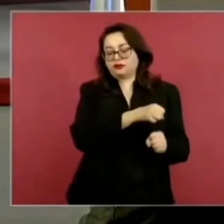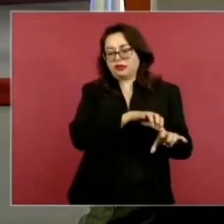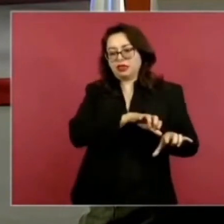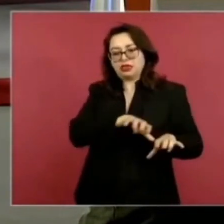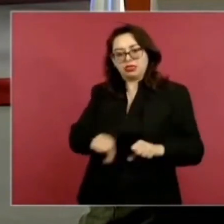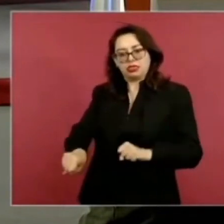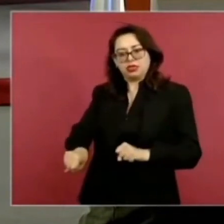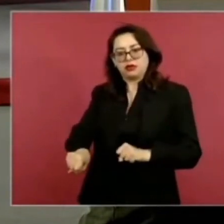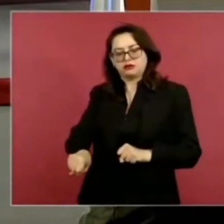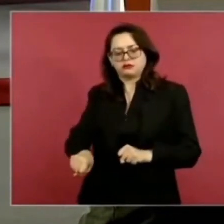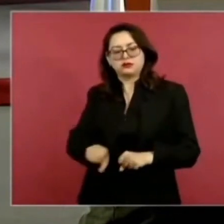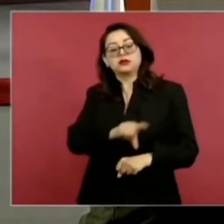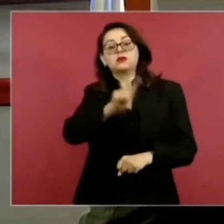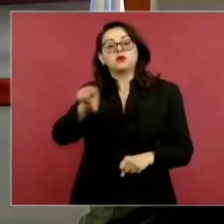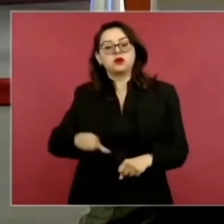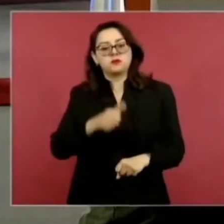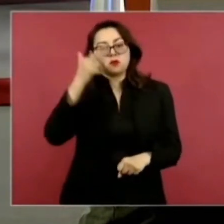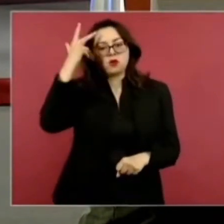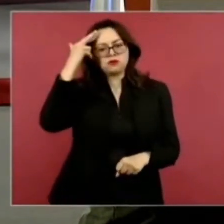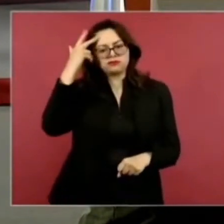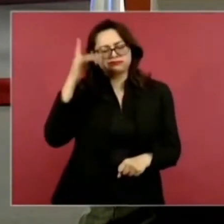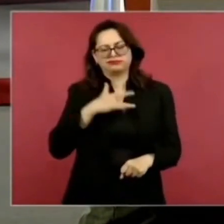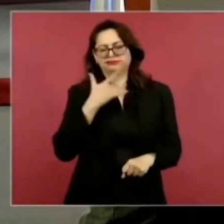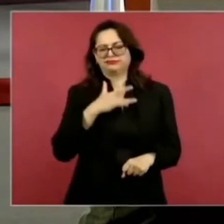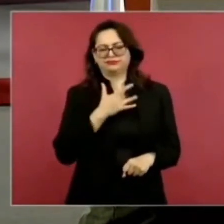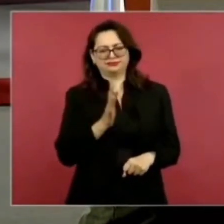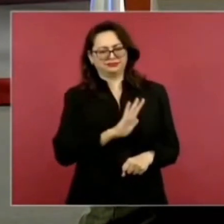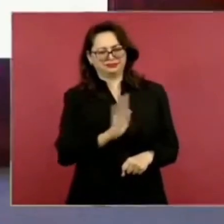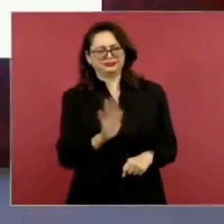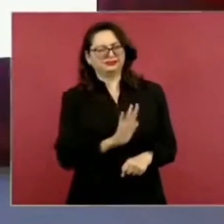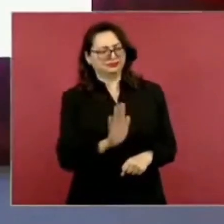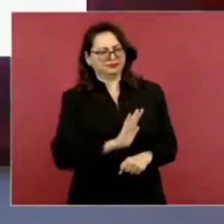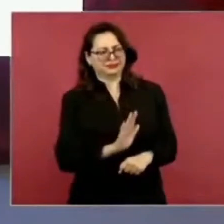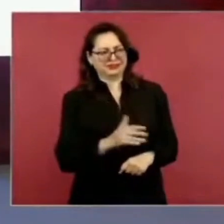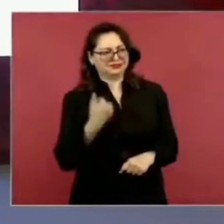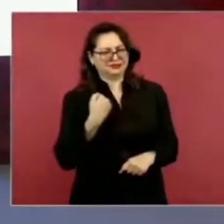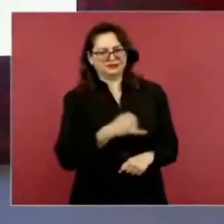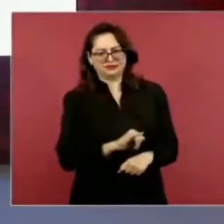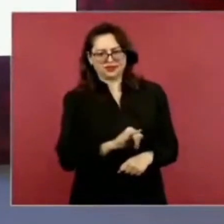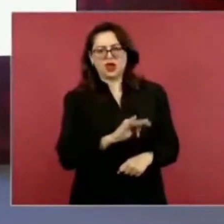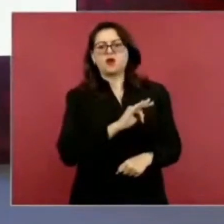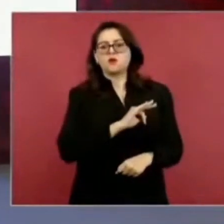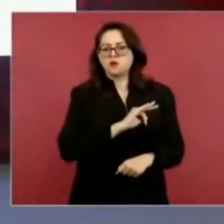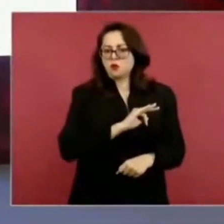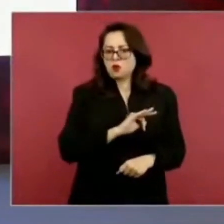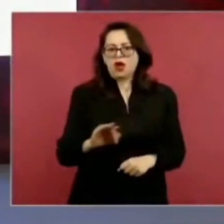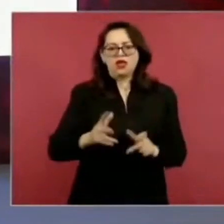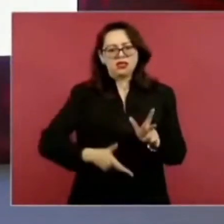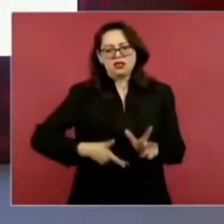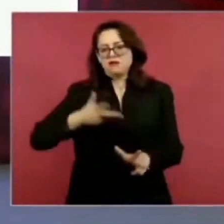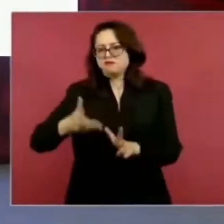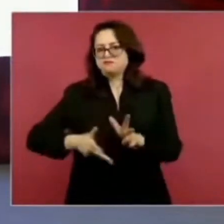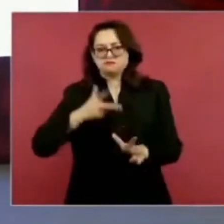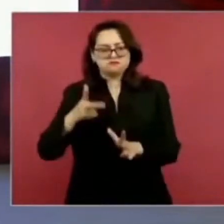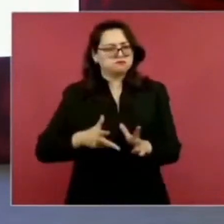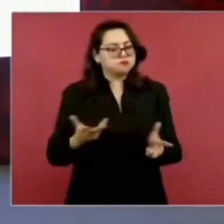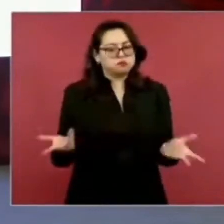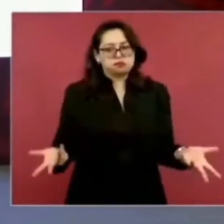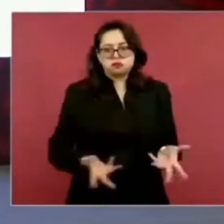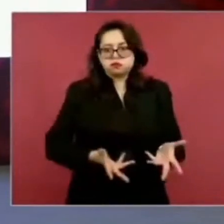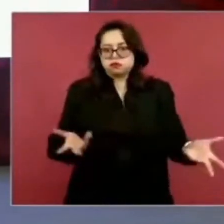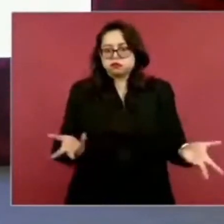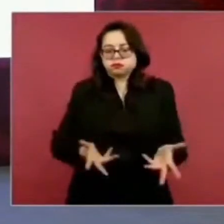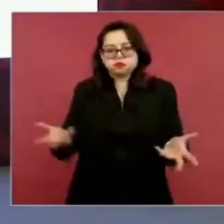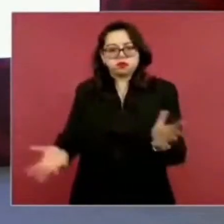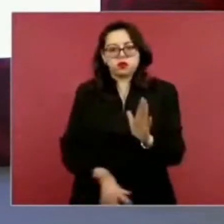se dice, no, no, no, no, vamos a comunicarnos. Y todas estas redes tienen